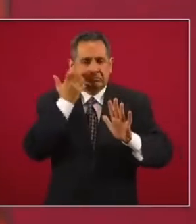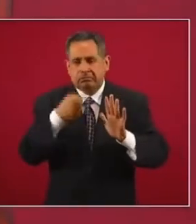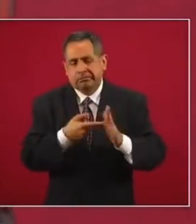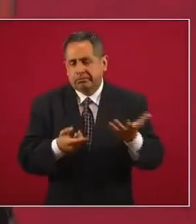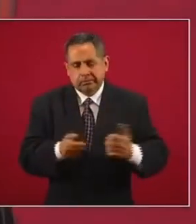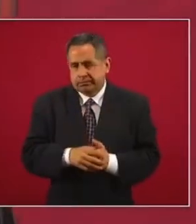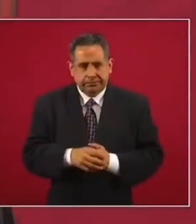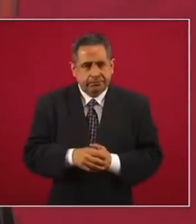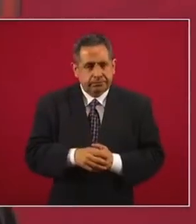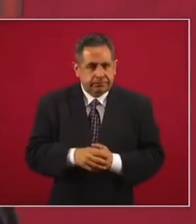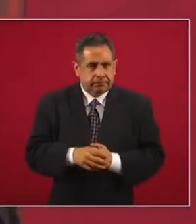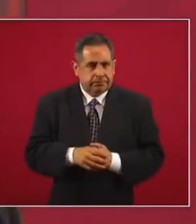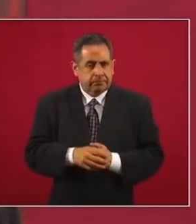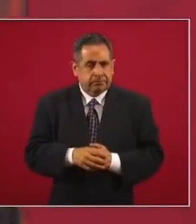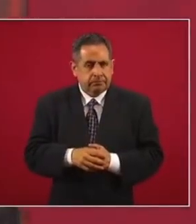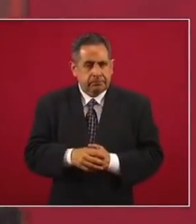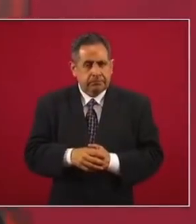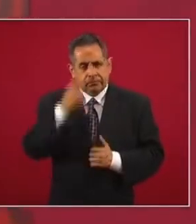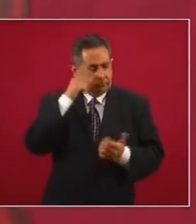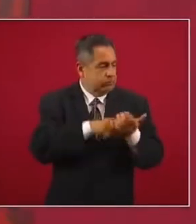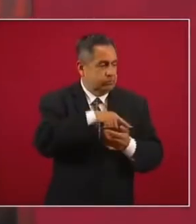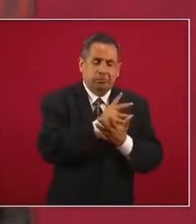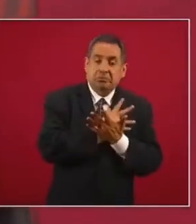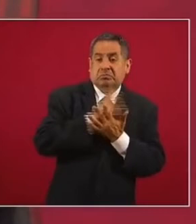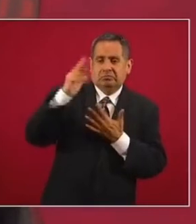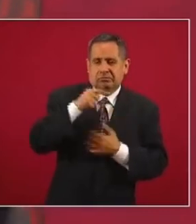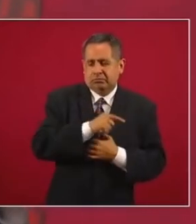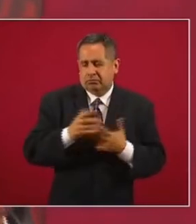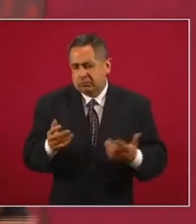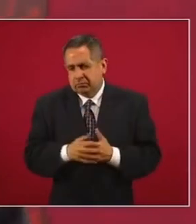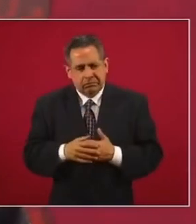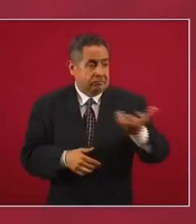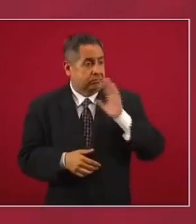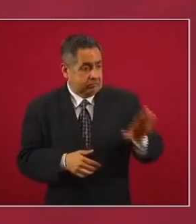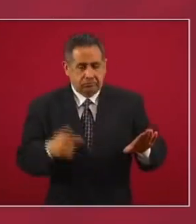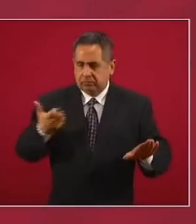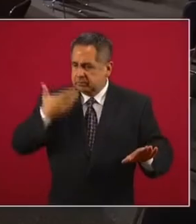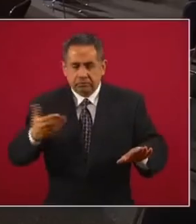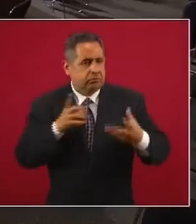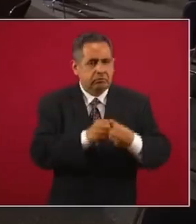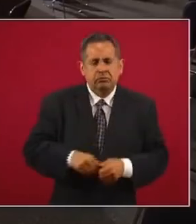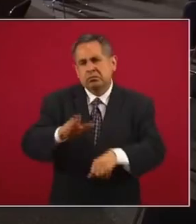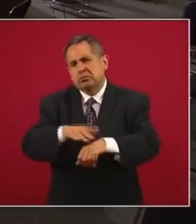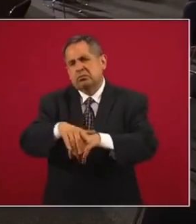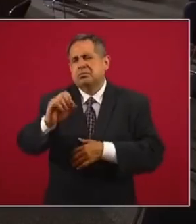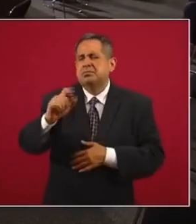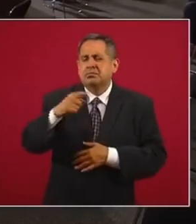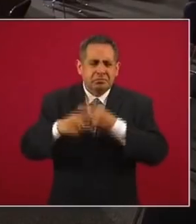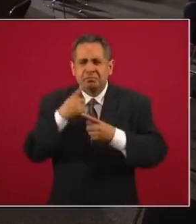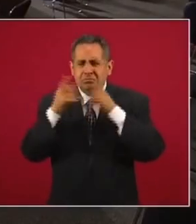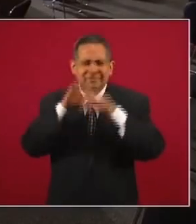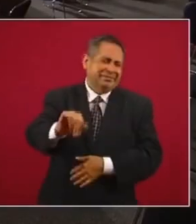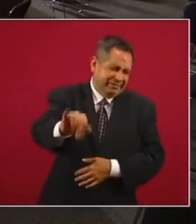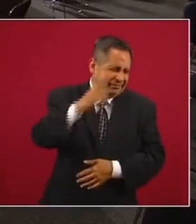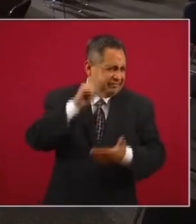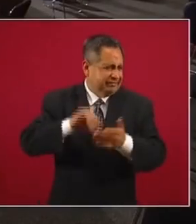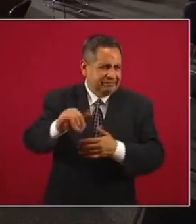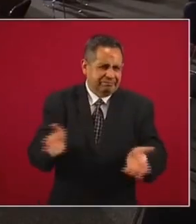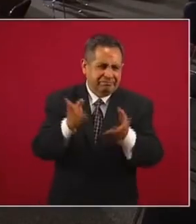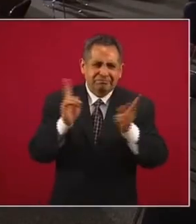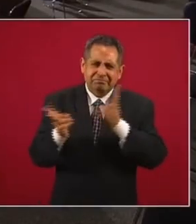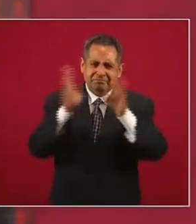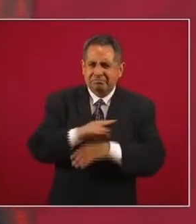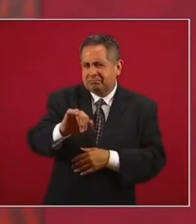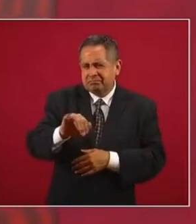Hay una exageración en todo sentido. ¿Pero la CGO buscará diálogo con las ciudades? Sí, yo creo que sí, que están abiertos al diálogo,